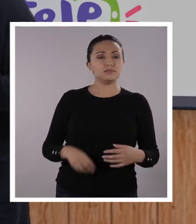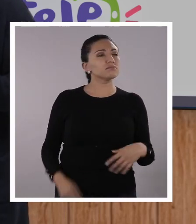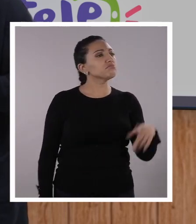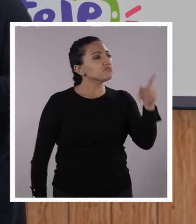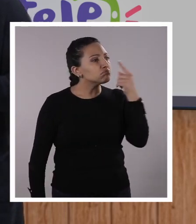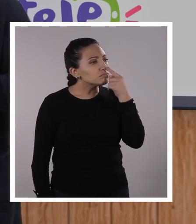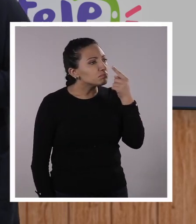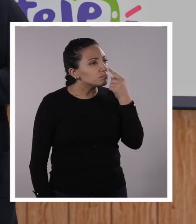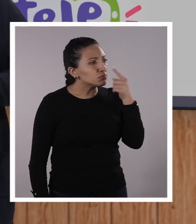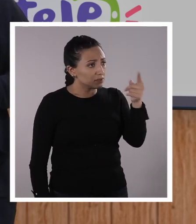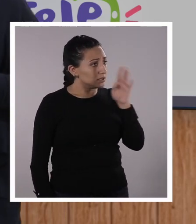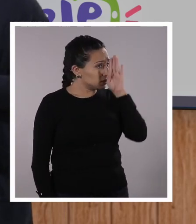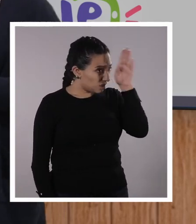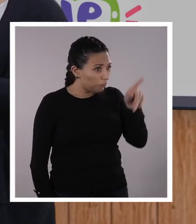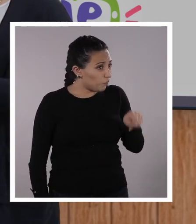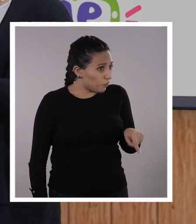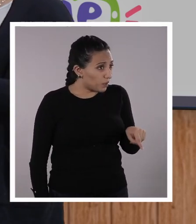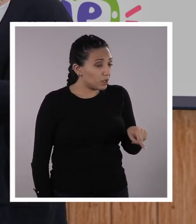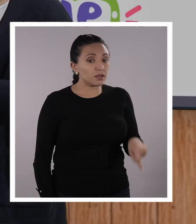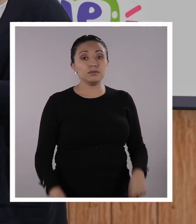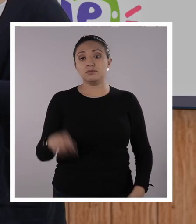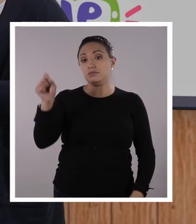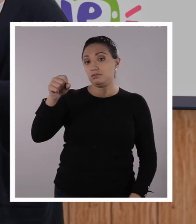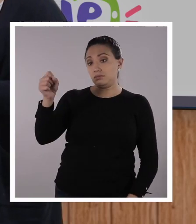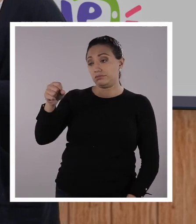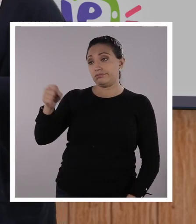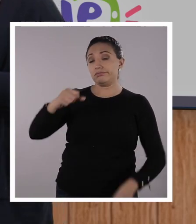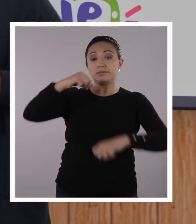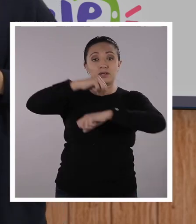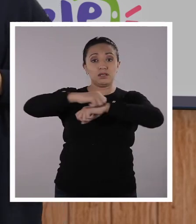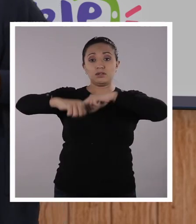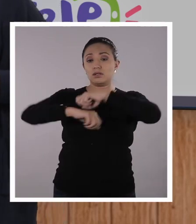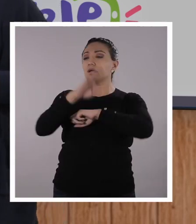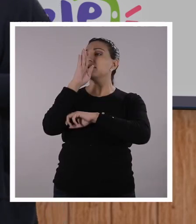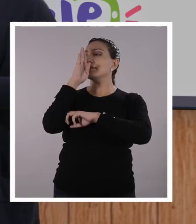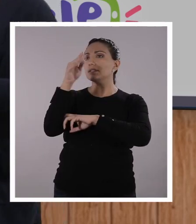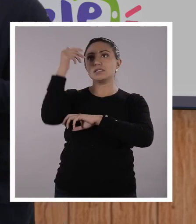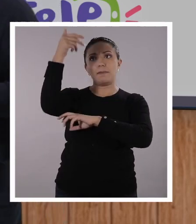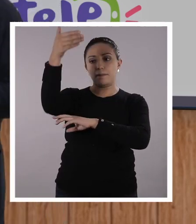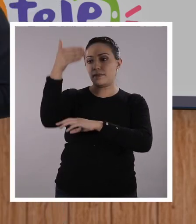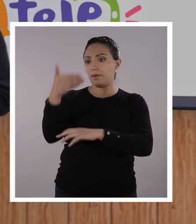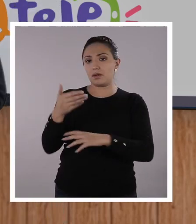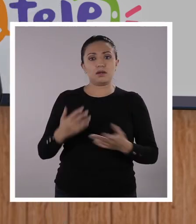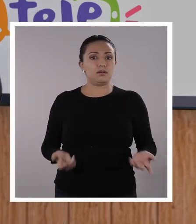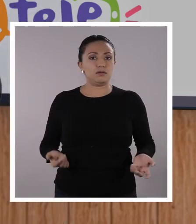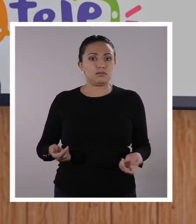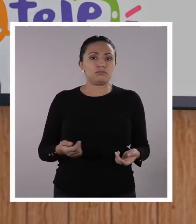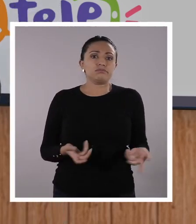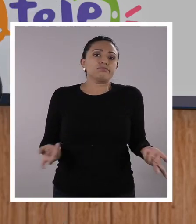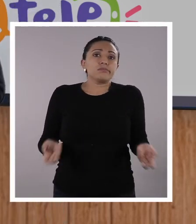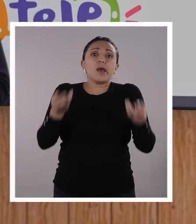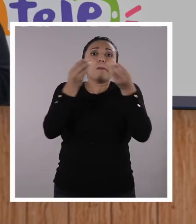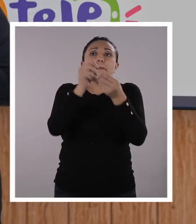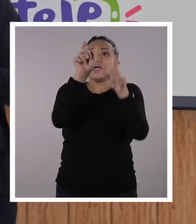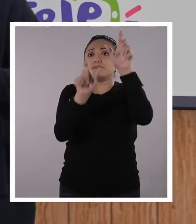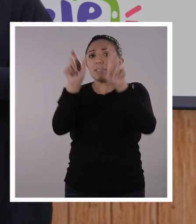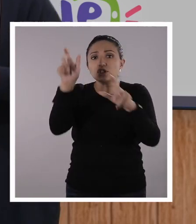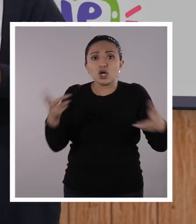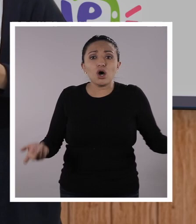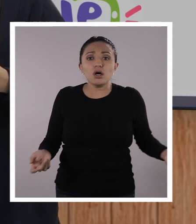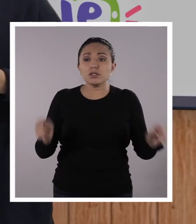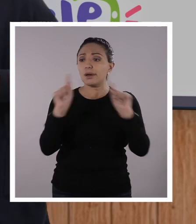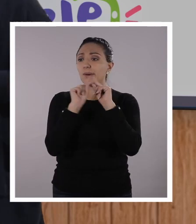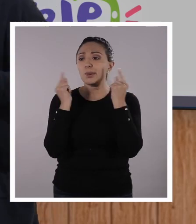¡Qué interesante! ¿Y siempre tengo que hacer esto, profe? Y esta es la estructura. Siempre tienes que hacer. Puede ser que haya más de un autor, puede ser